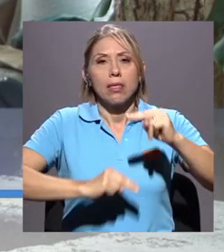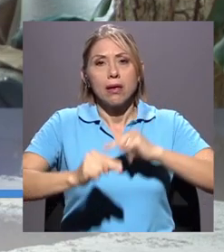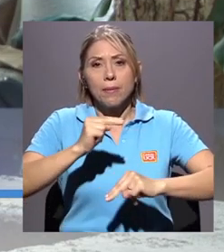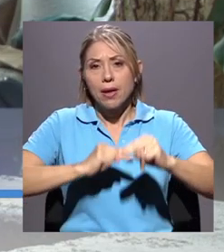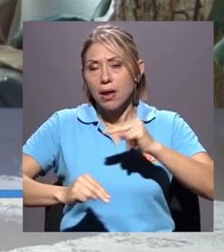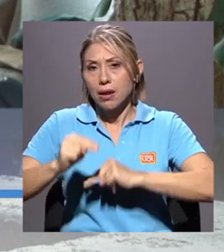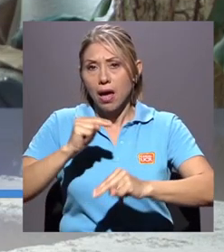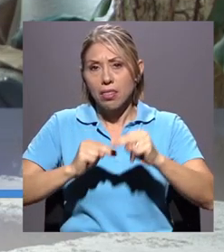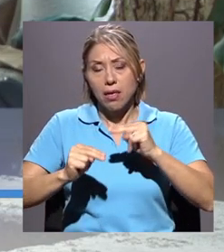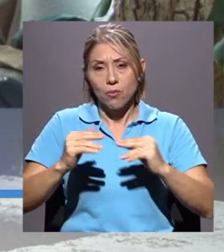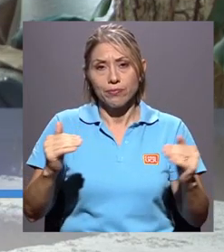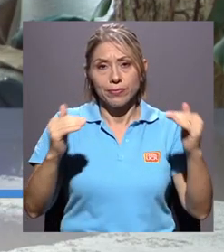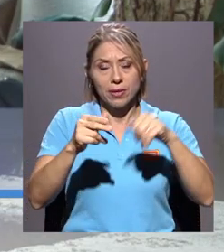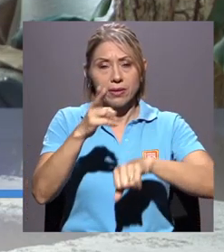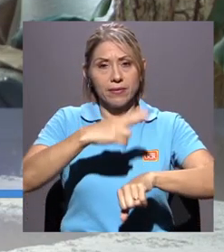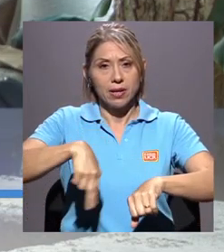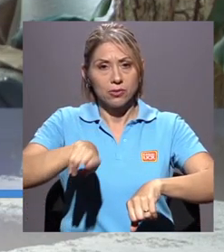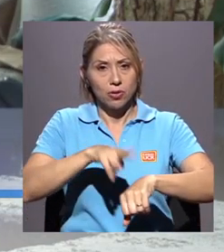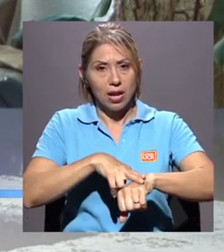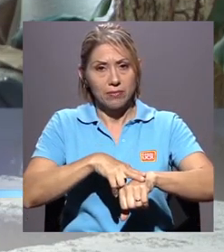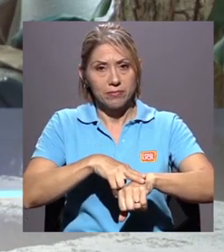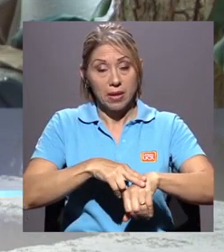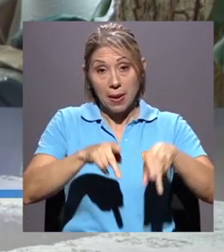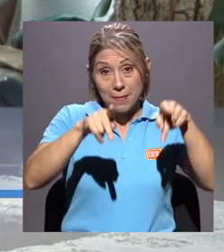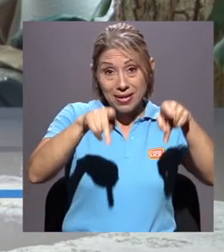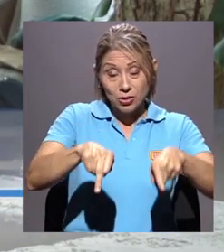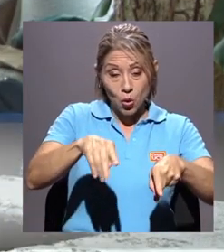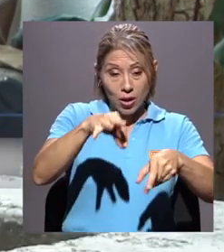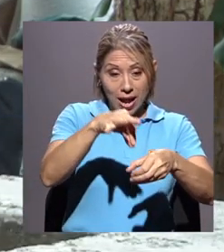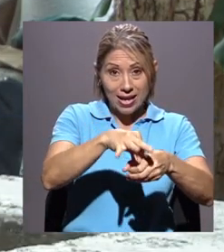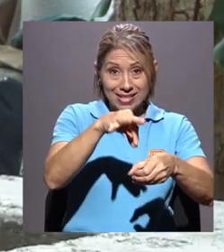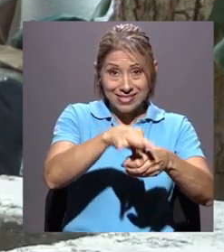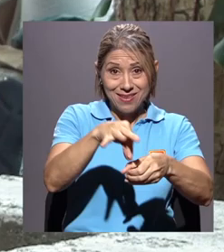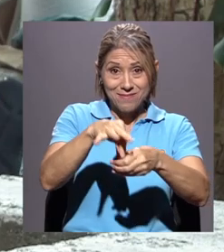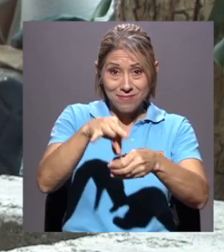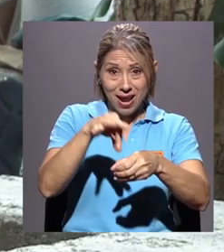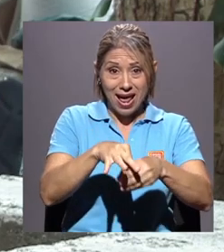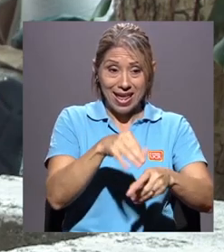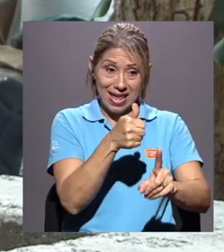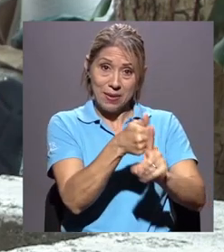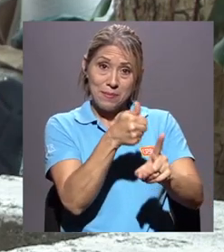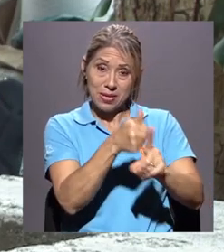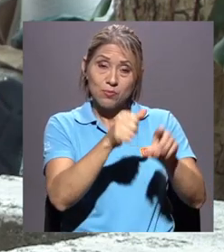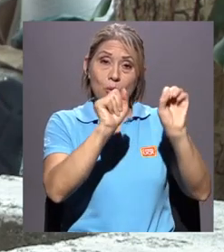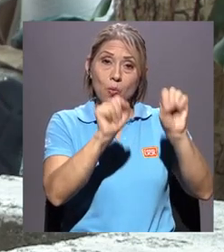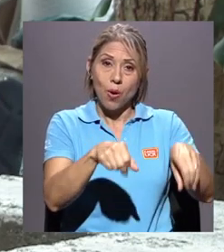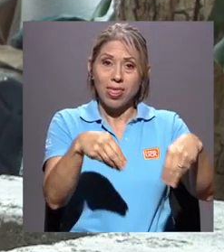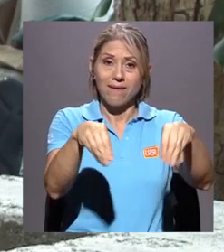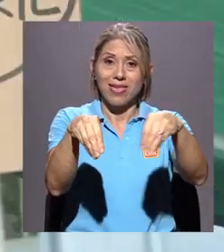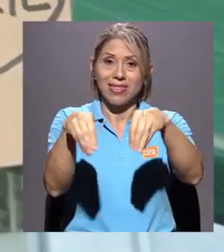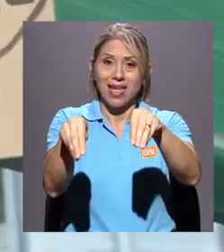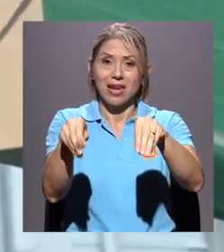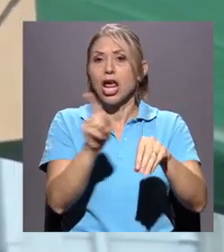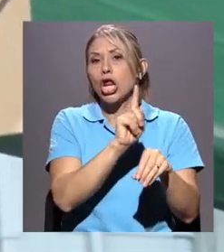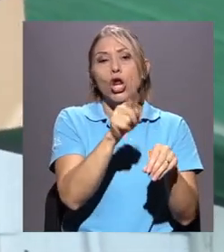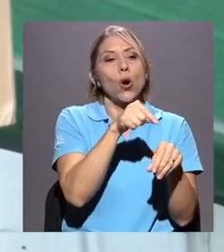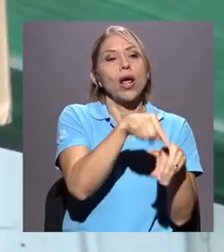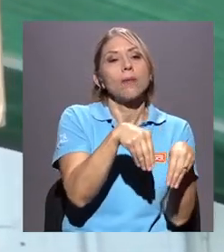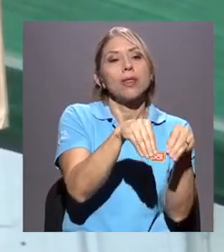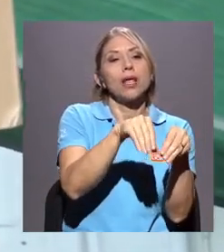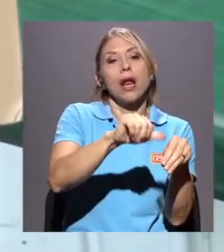el productor pueda vender el producto directamente al consumidor y no a un intermediario.